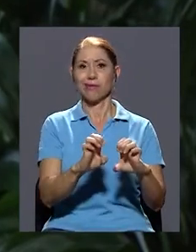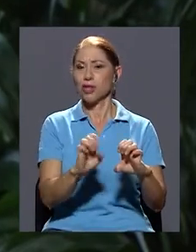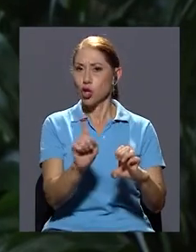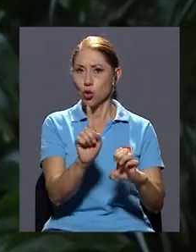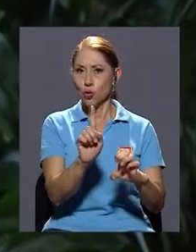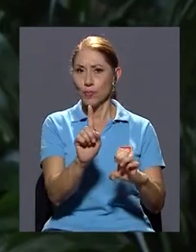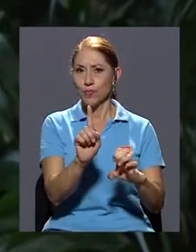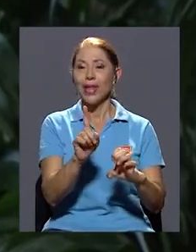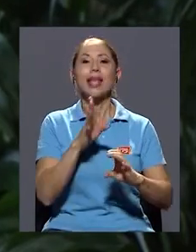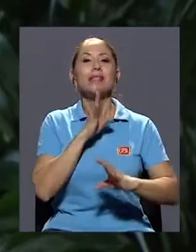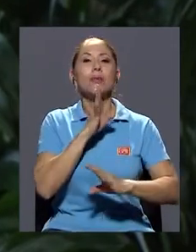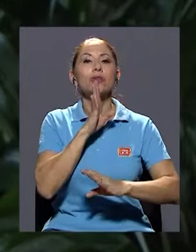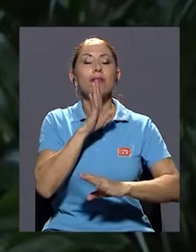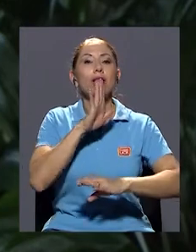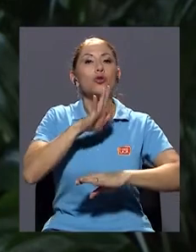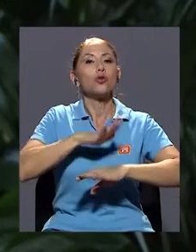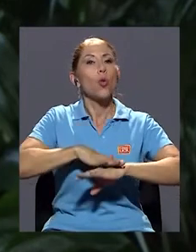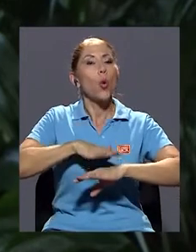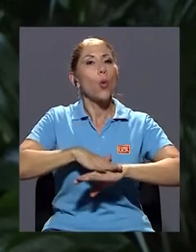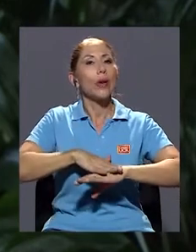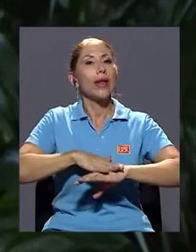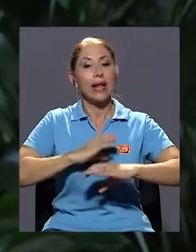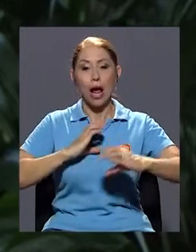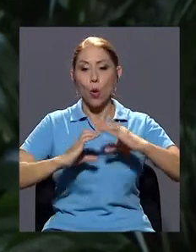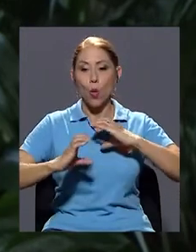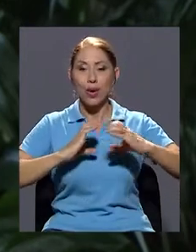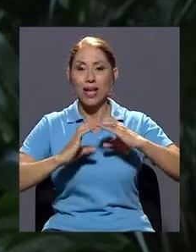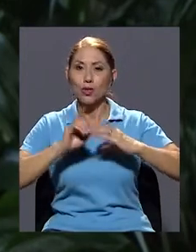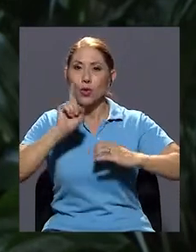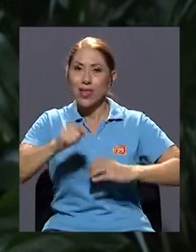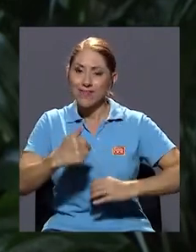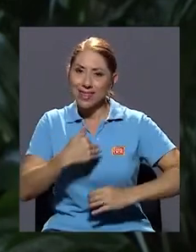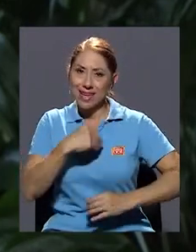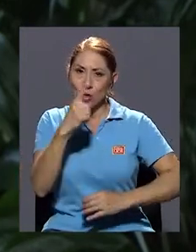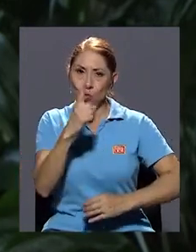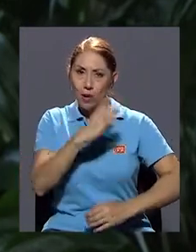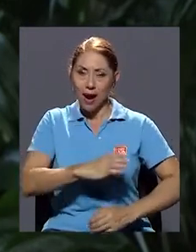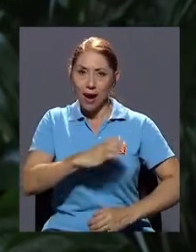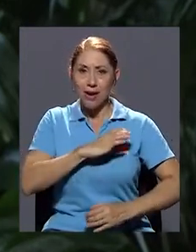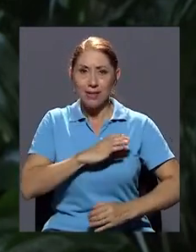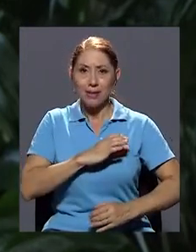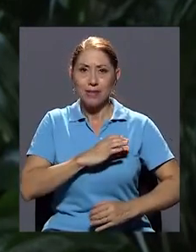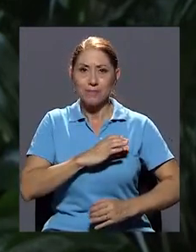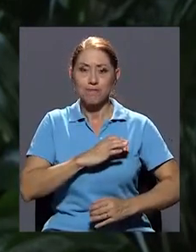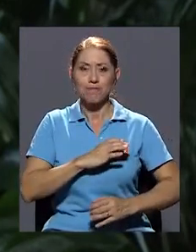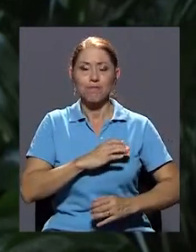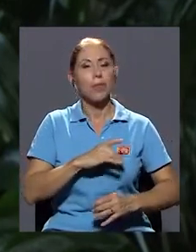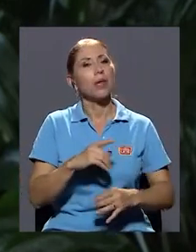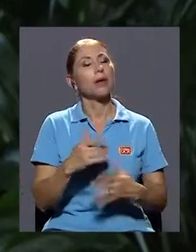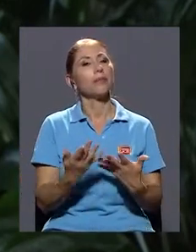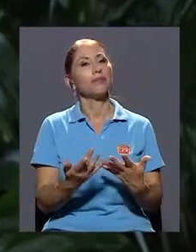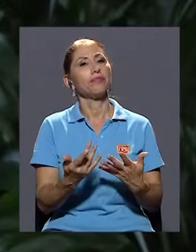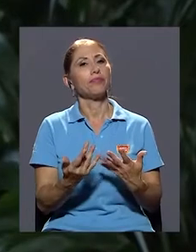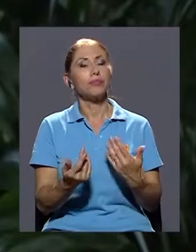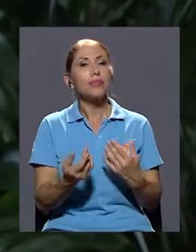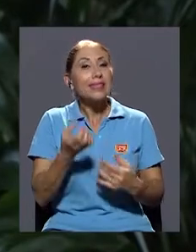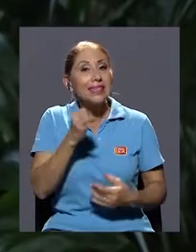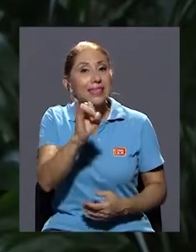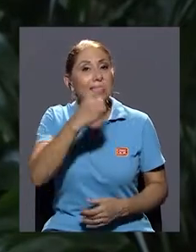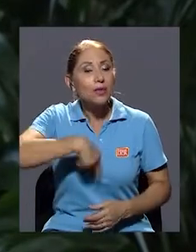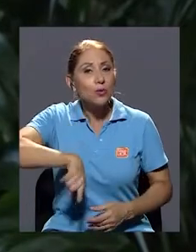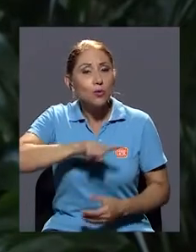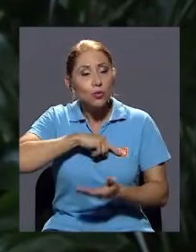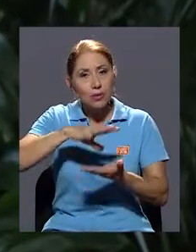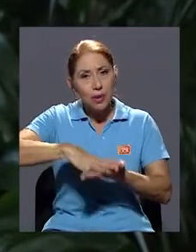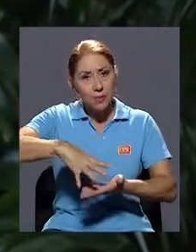Estamos hablando, digamos, de un carácter que debe tener la comunicación y yo lo traduciría en estos términos. Si